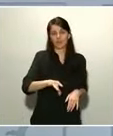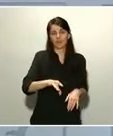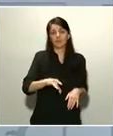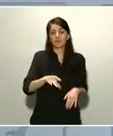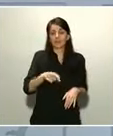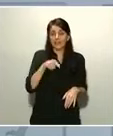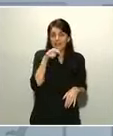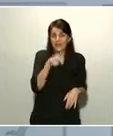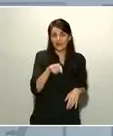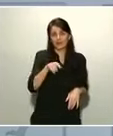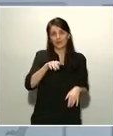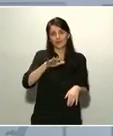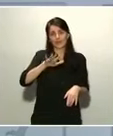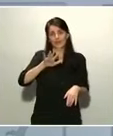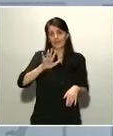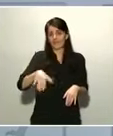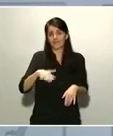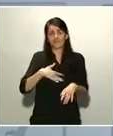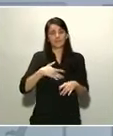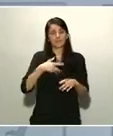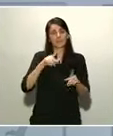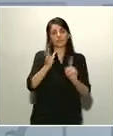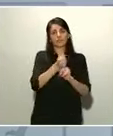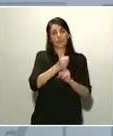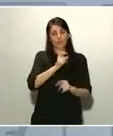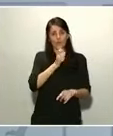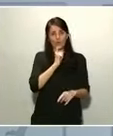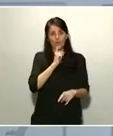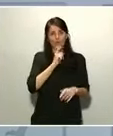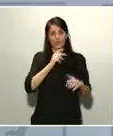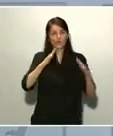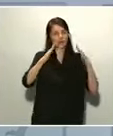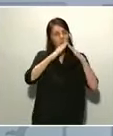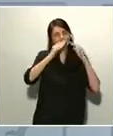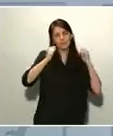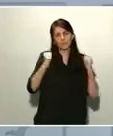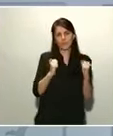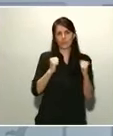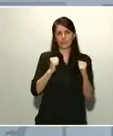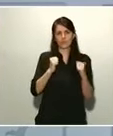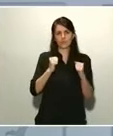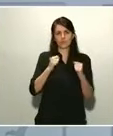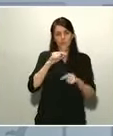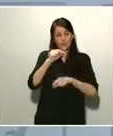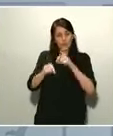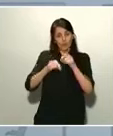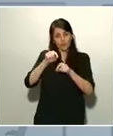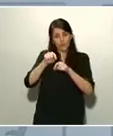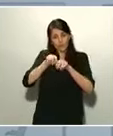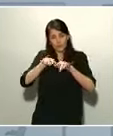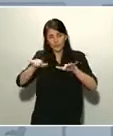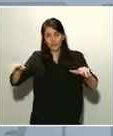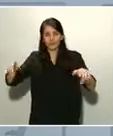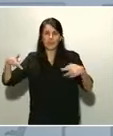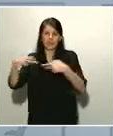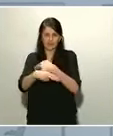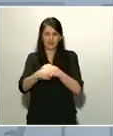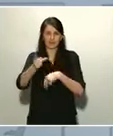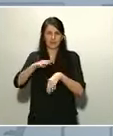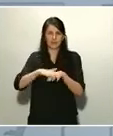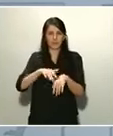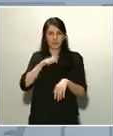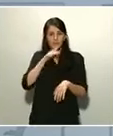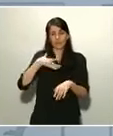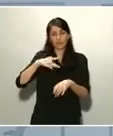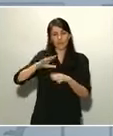consigue permaneciendo en sus casas para no contagiarse y para no transmitir la enfermedad a las personas con menos capacidad de defenderse de